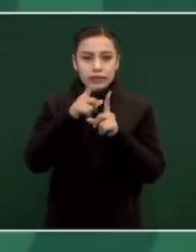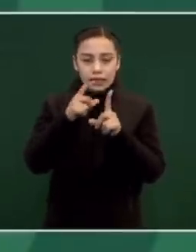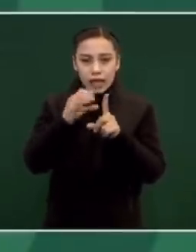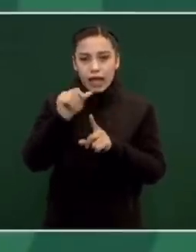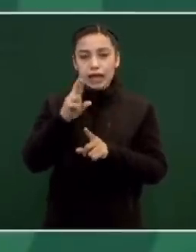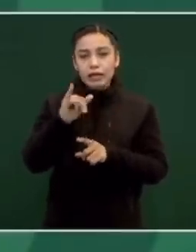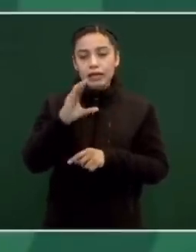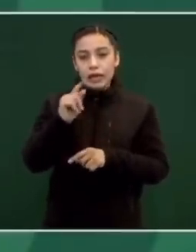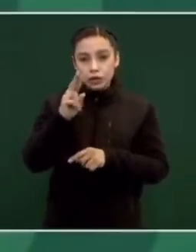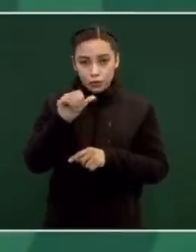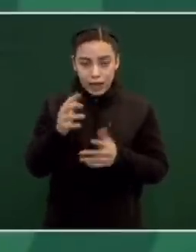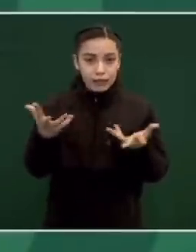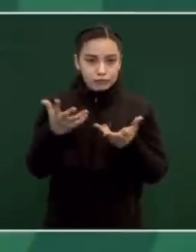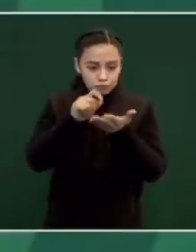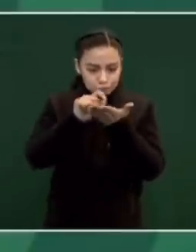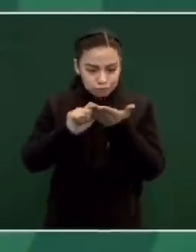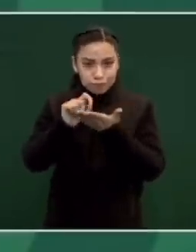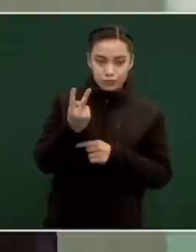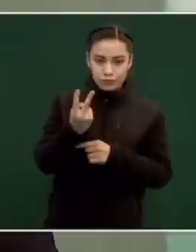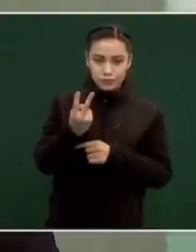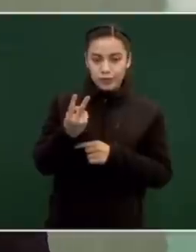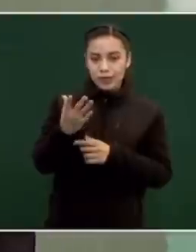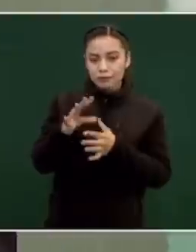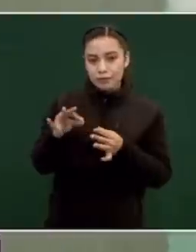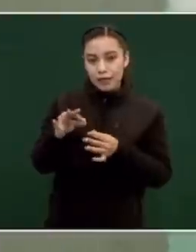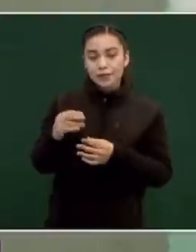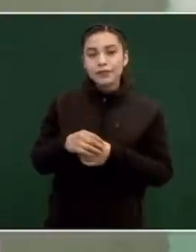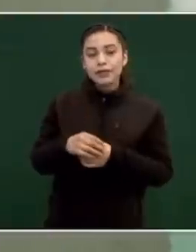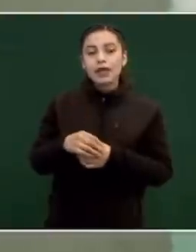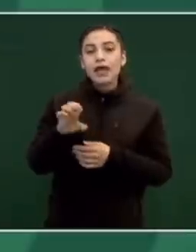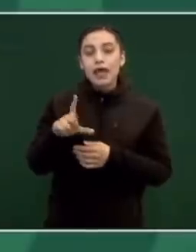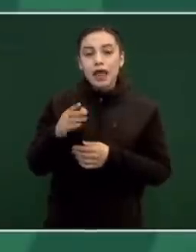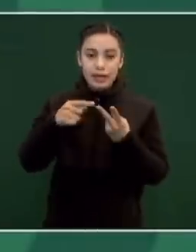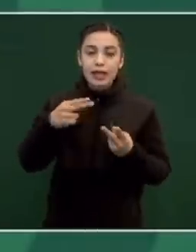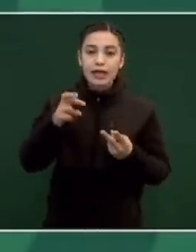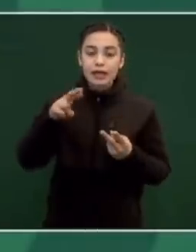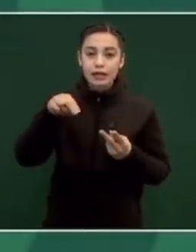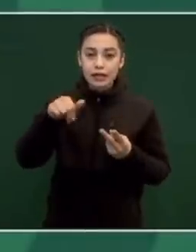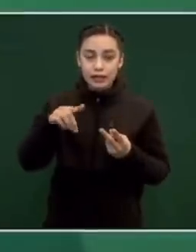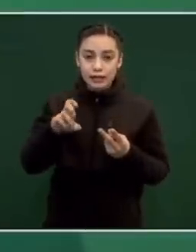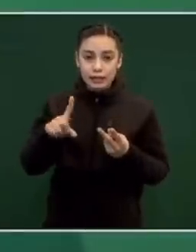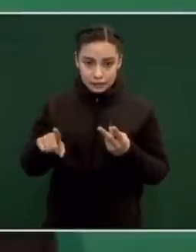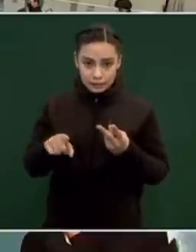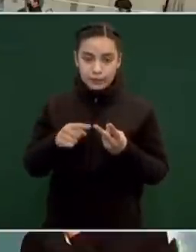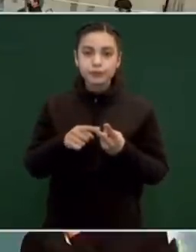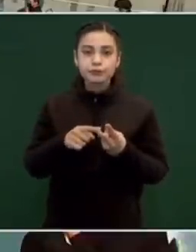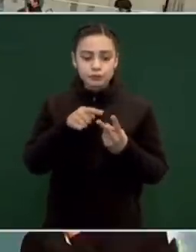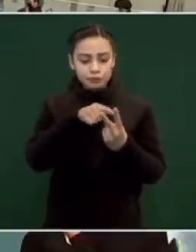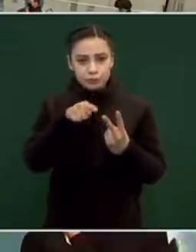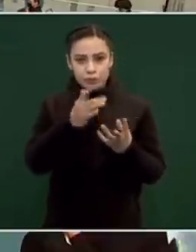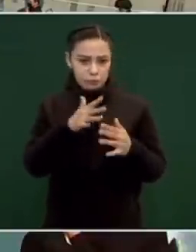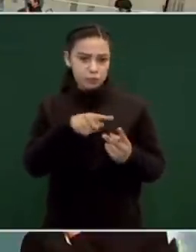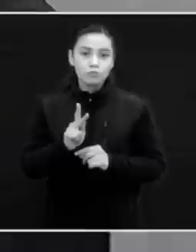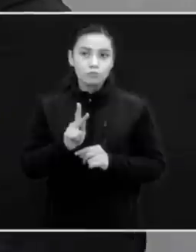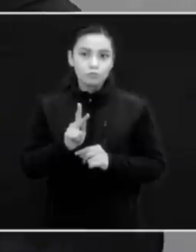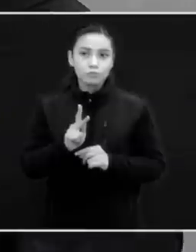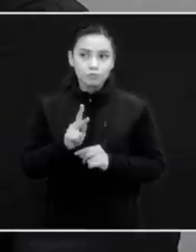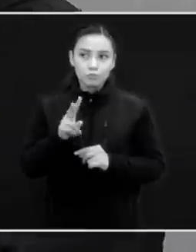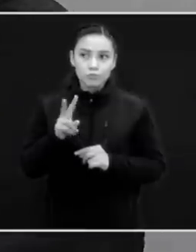Imagínense lo que significa contar con el apoyo del Pizgón y de Hernández. Ya con esos tengo.